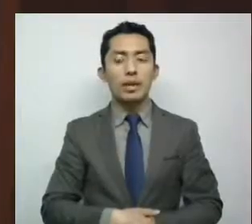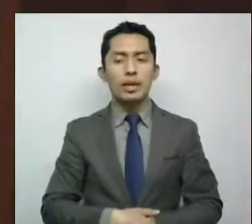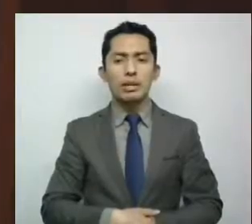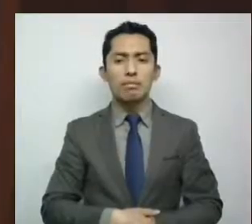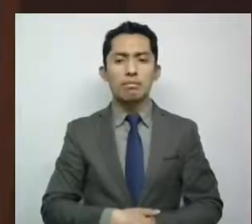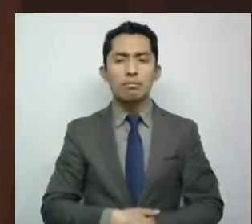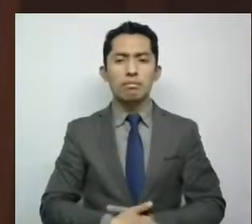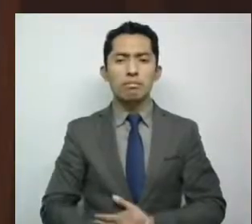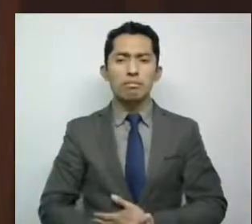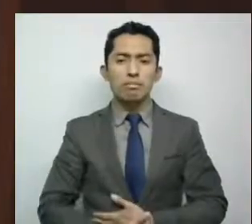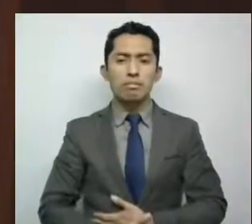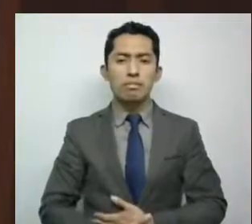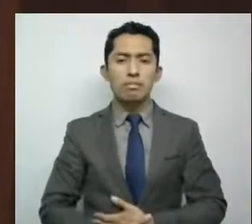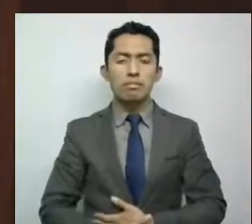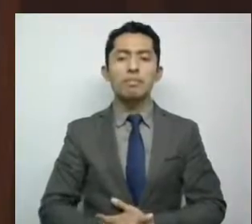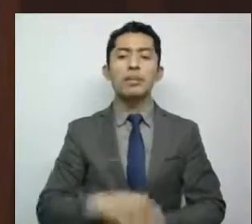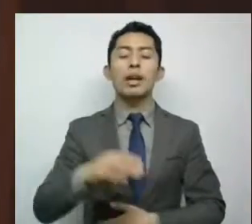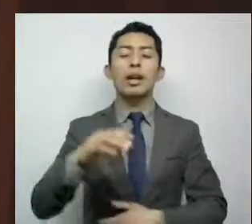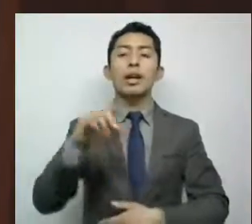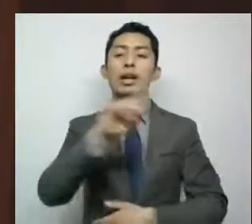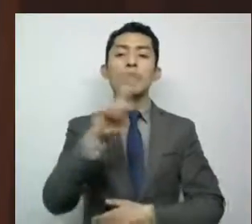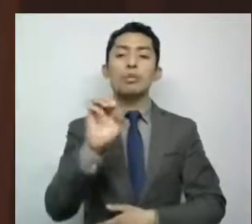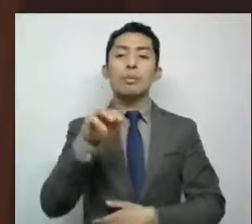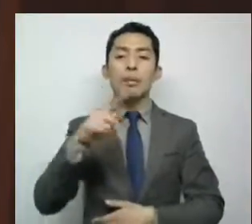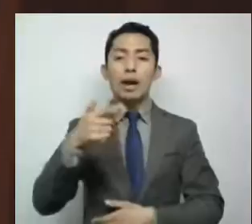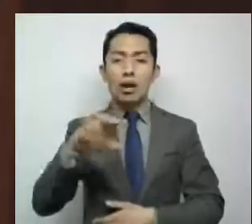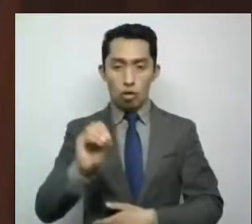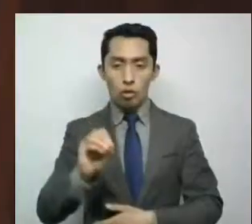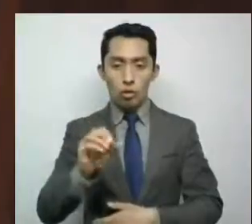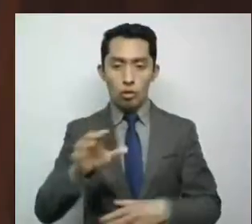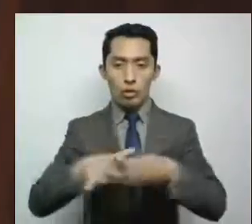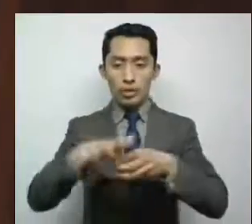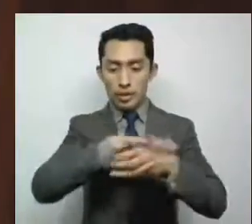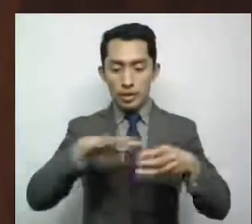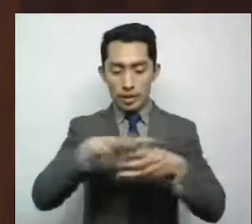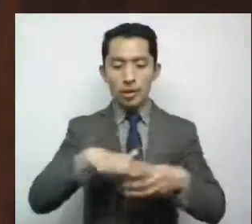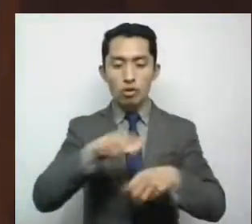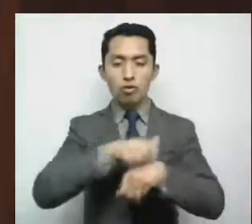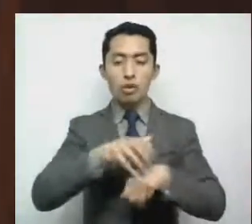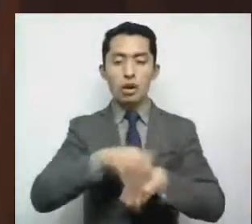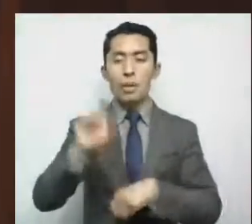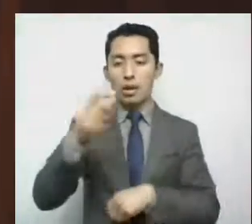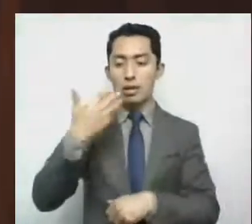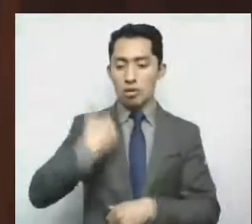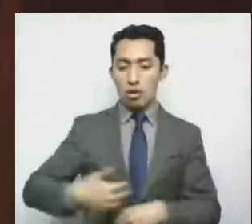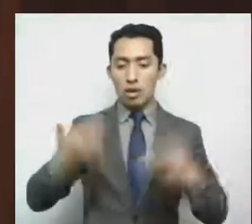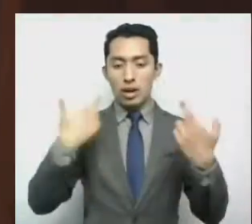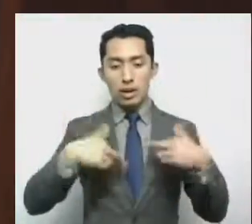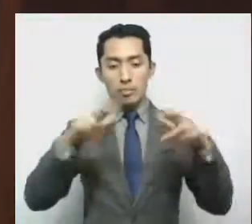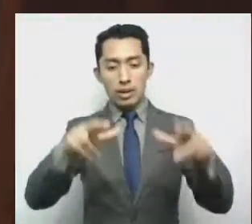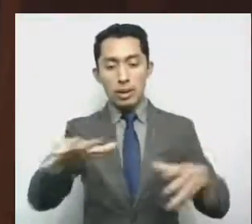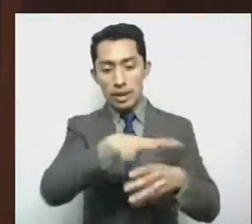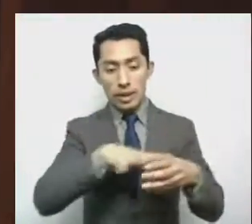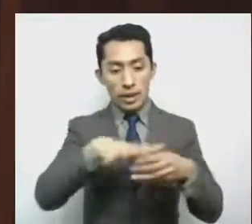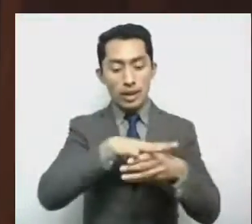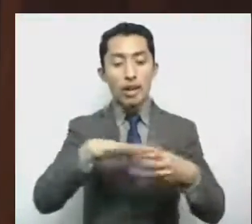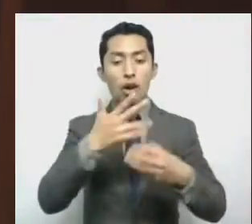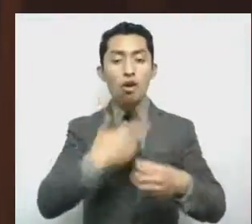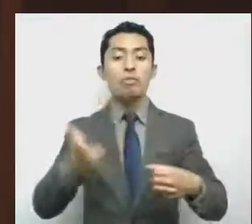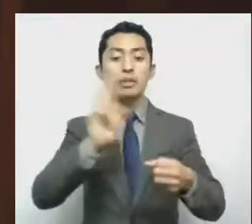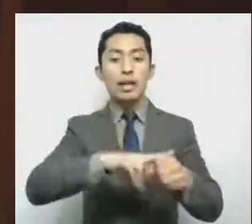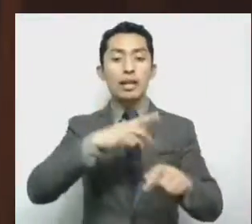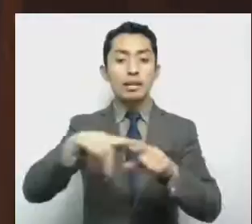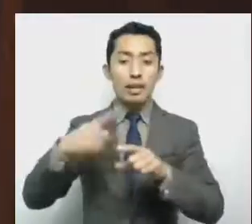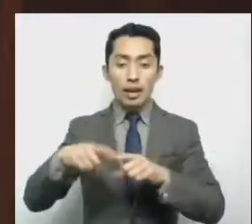y Zumpango, el distrito 20 que represento. A estos hospitales se le suman el